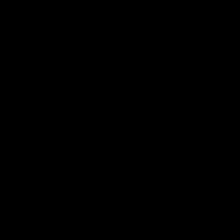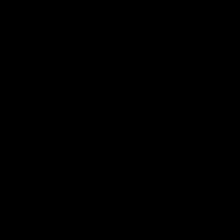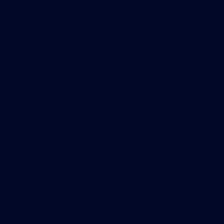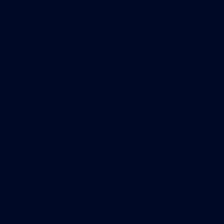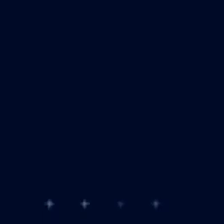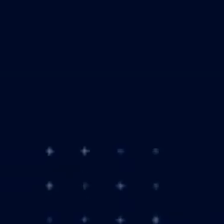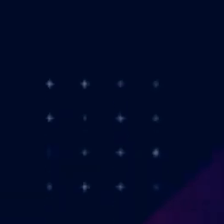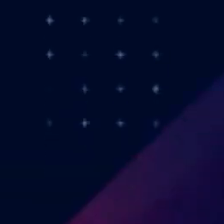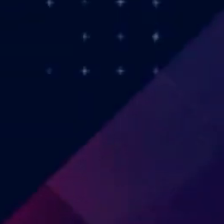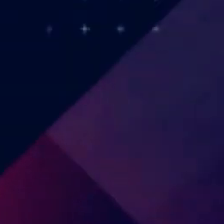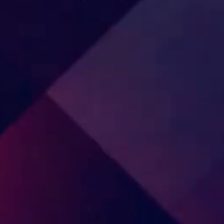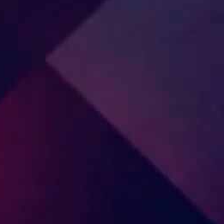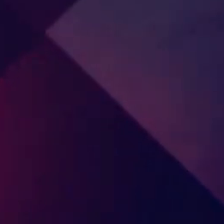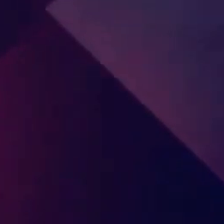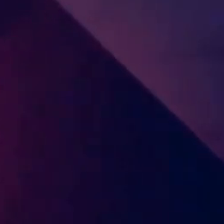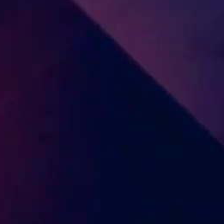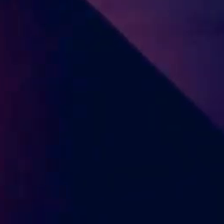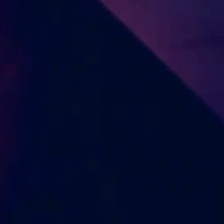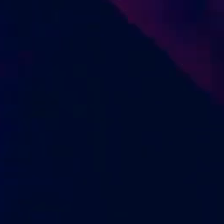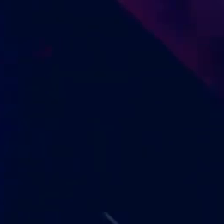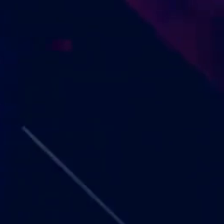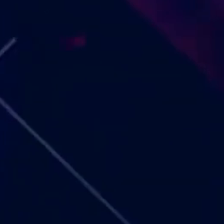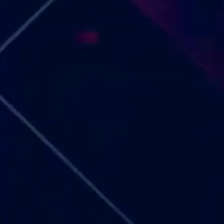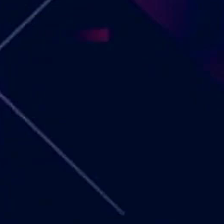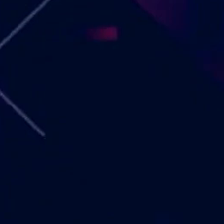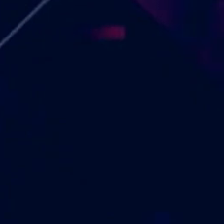y y y